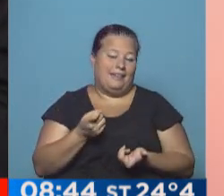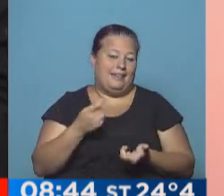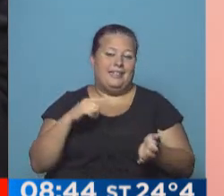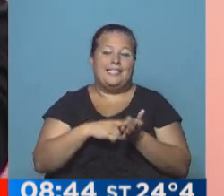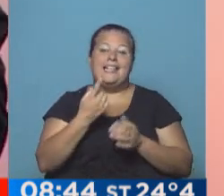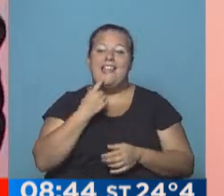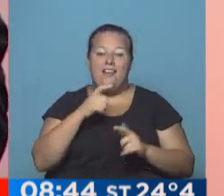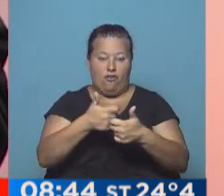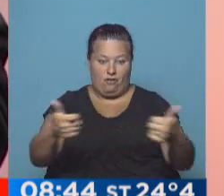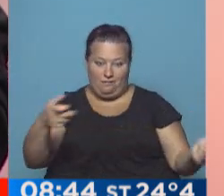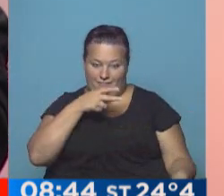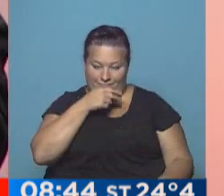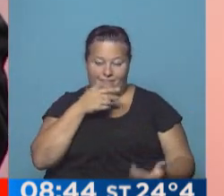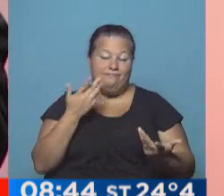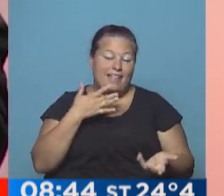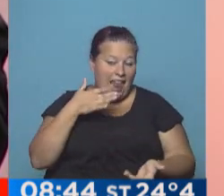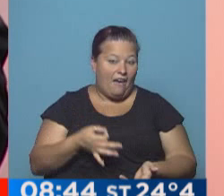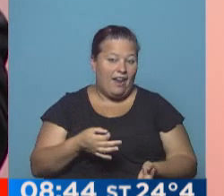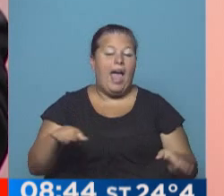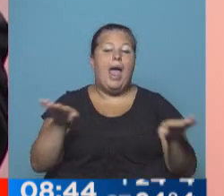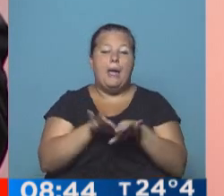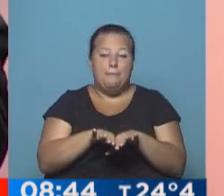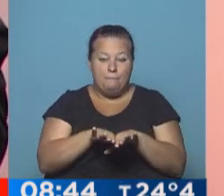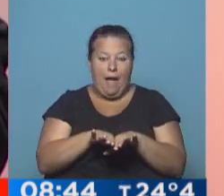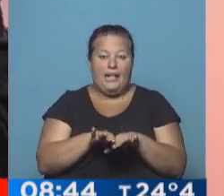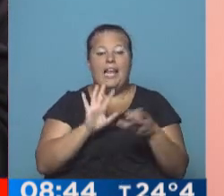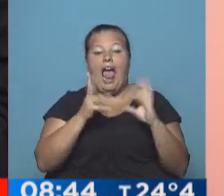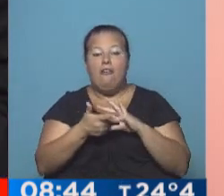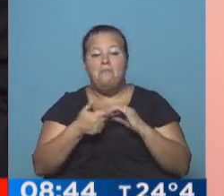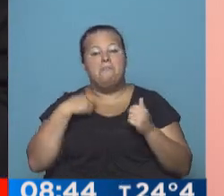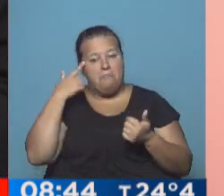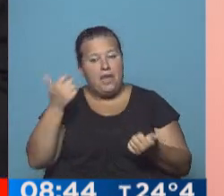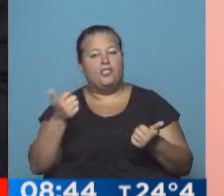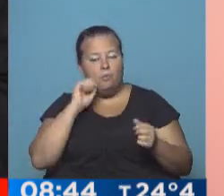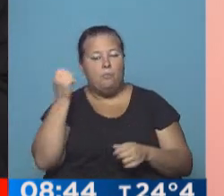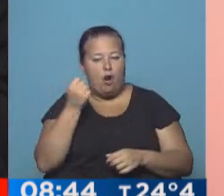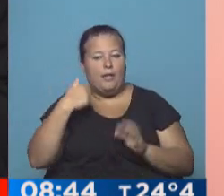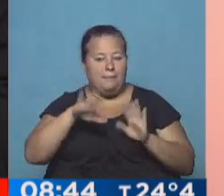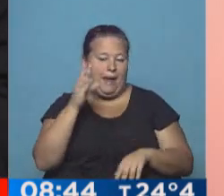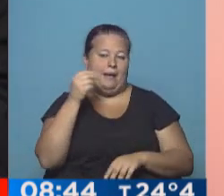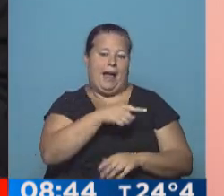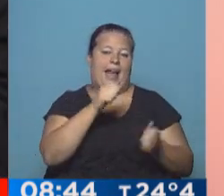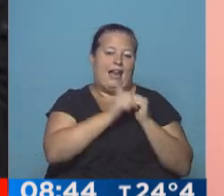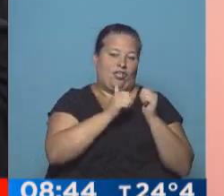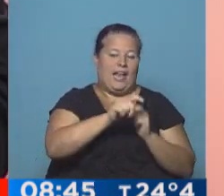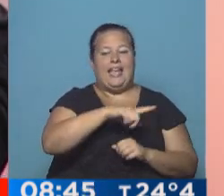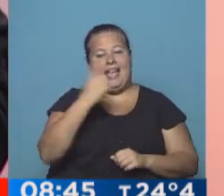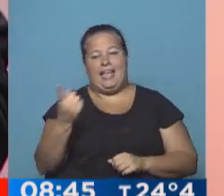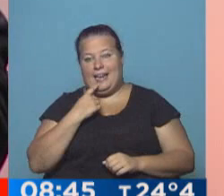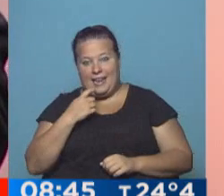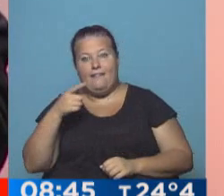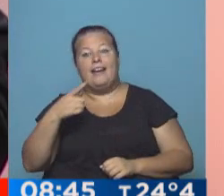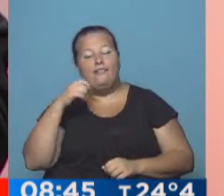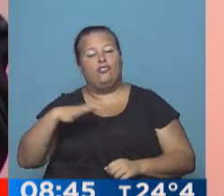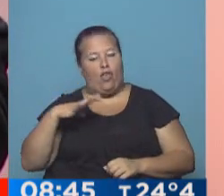centrales de River, que no estaban. Lo cierto es que el empate, por cómo se dio, me parece que le sirve un poquito más a central que a River, que